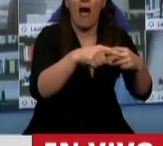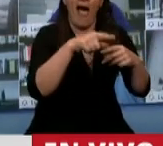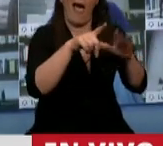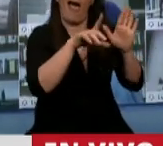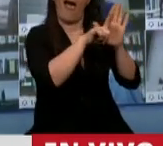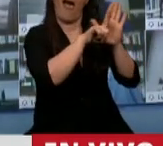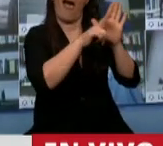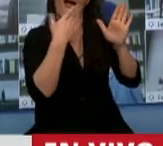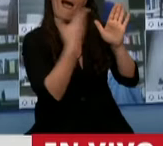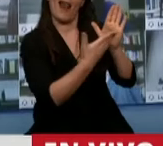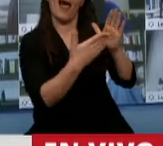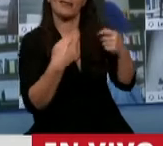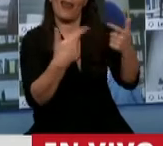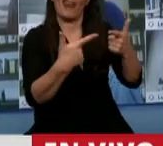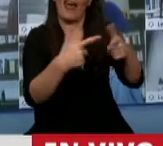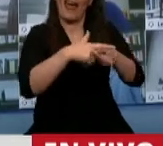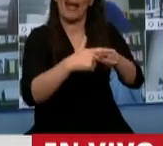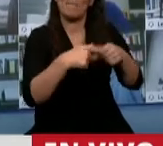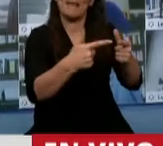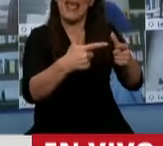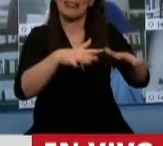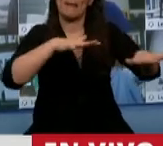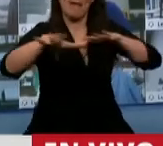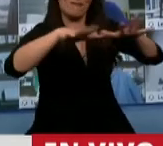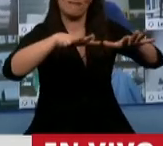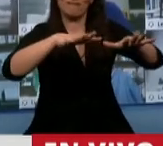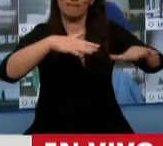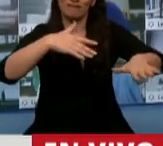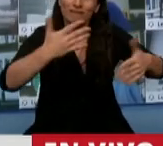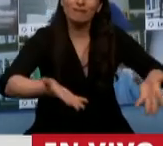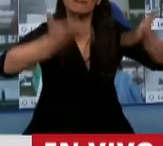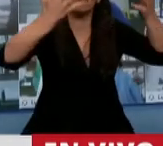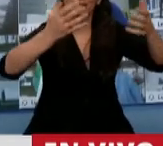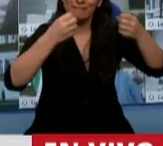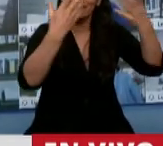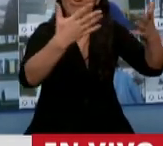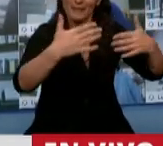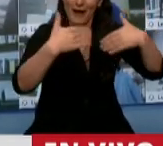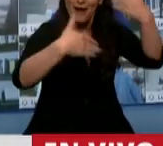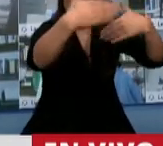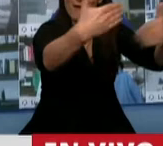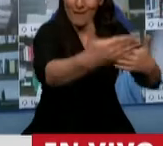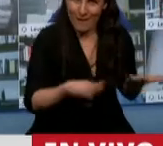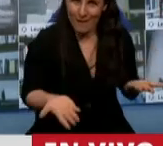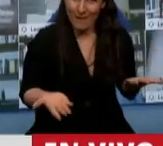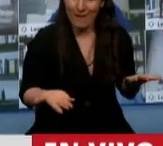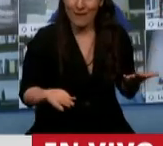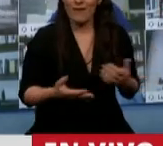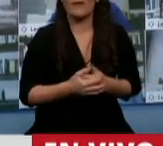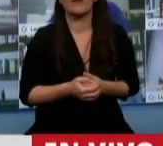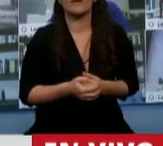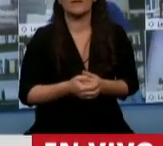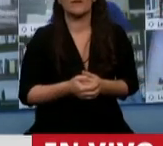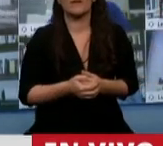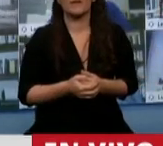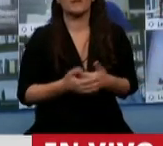herramientas, porque no busca solo sostener, sino reactivar con un principio de solidaridad. Entonces, en